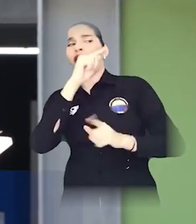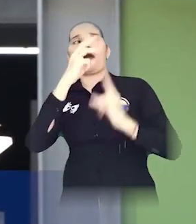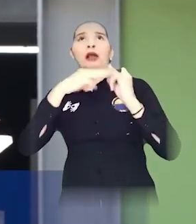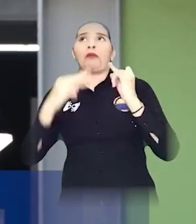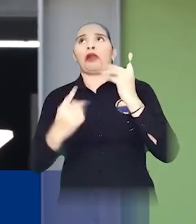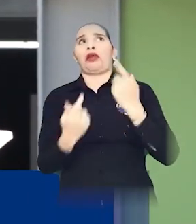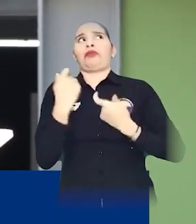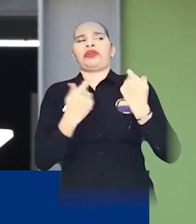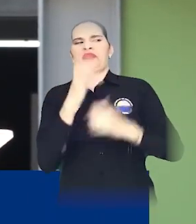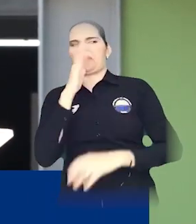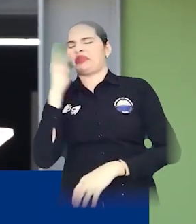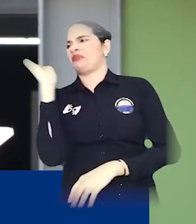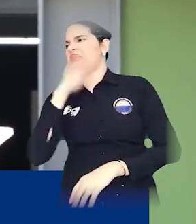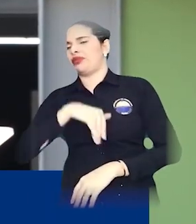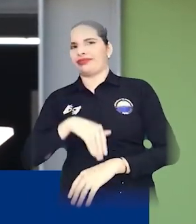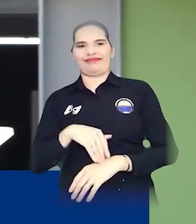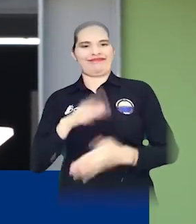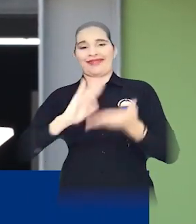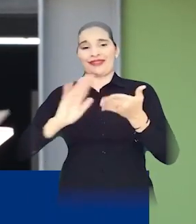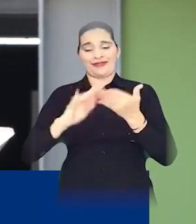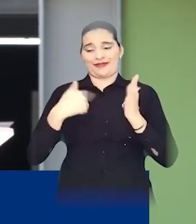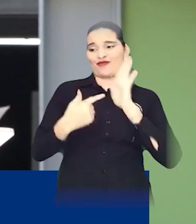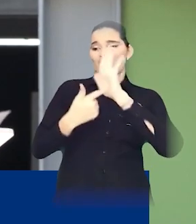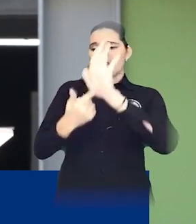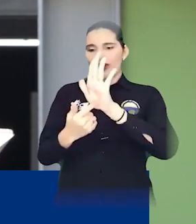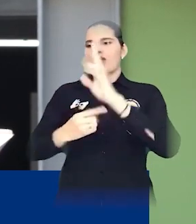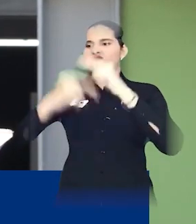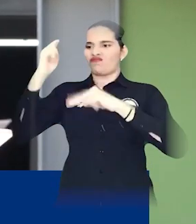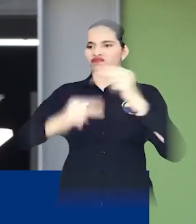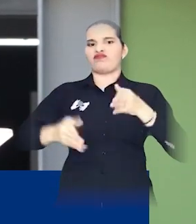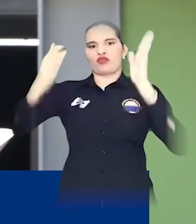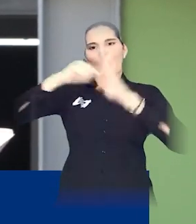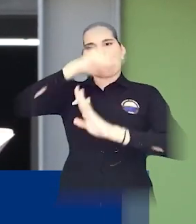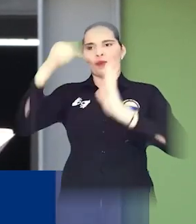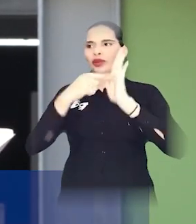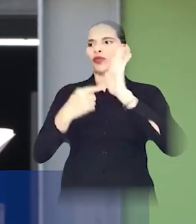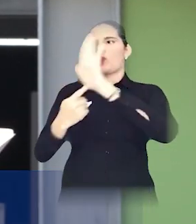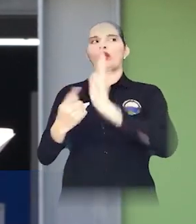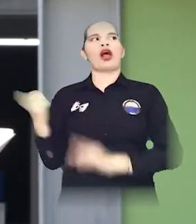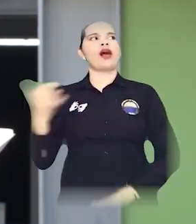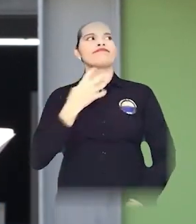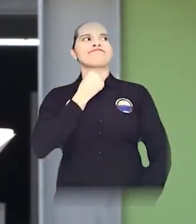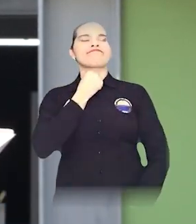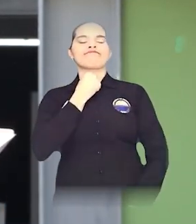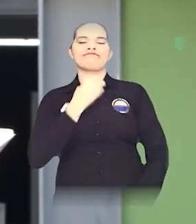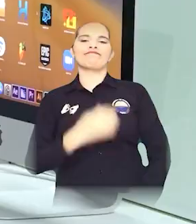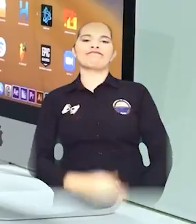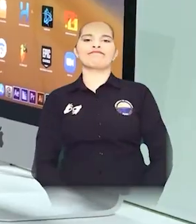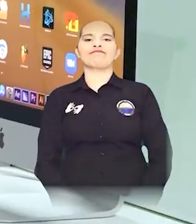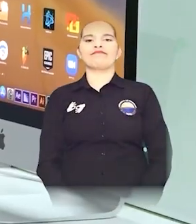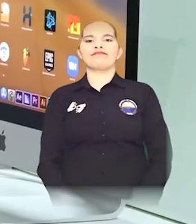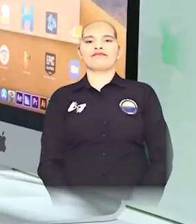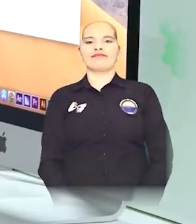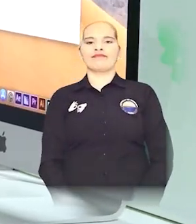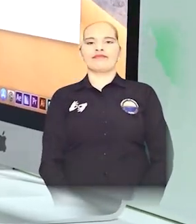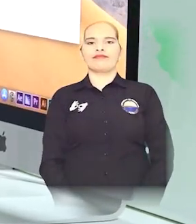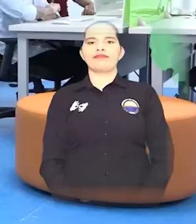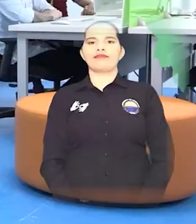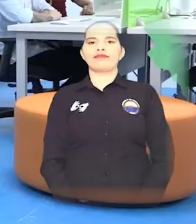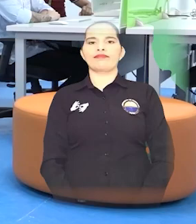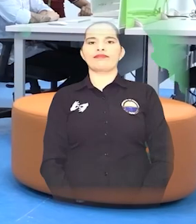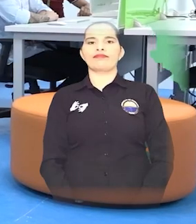avanzado, cuando las cosas se han hecho con amor y con compromiso y se ven, y se concluyen y se terminan, esa es la realidad más evidente.